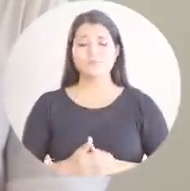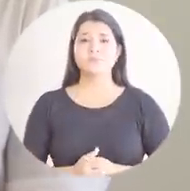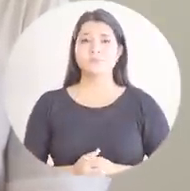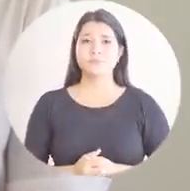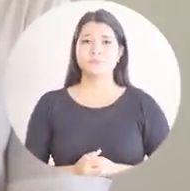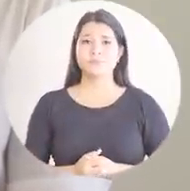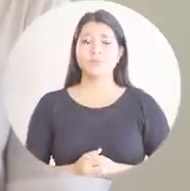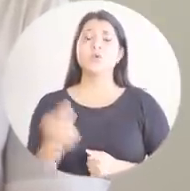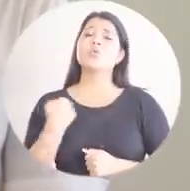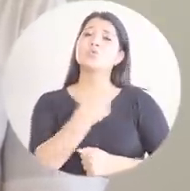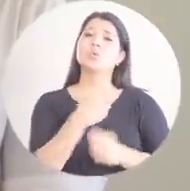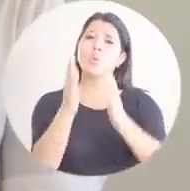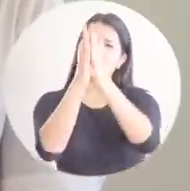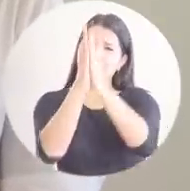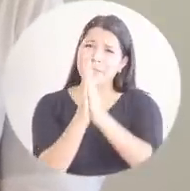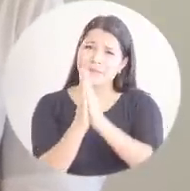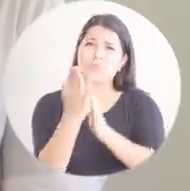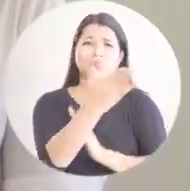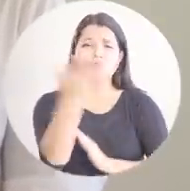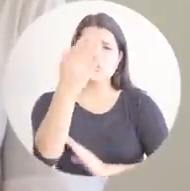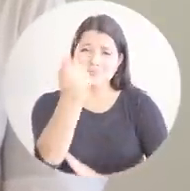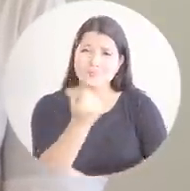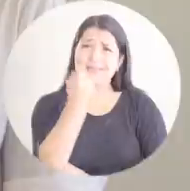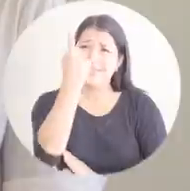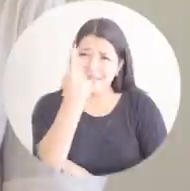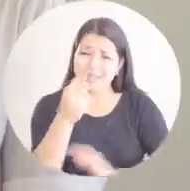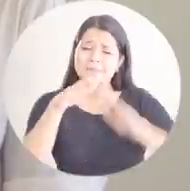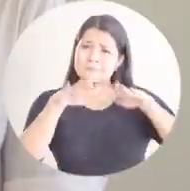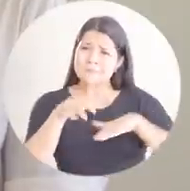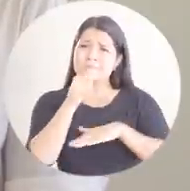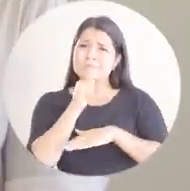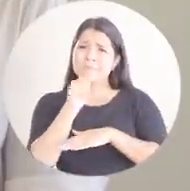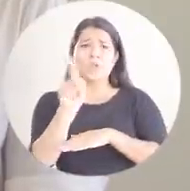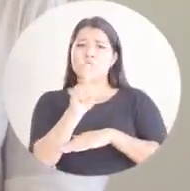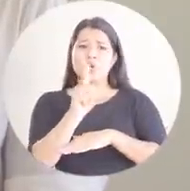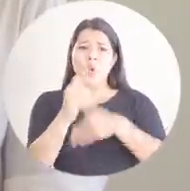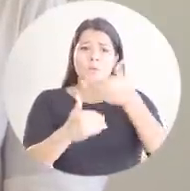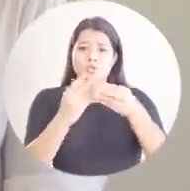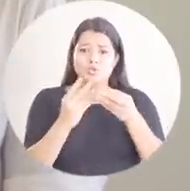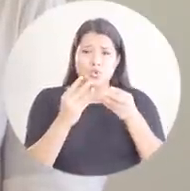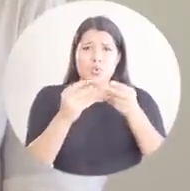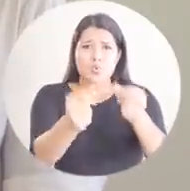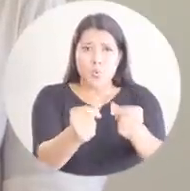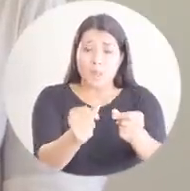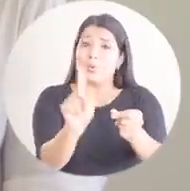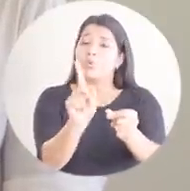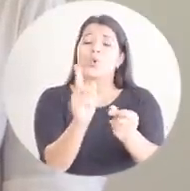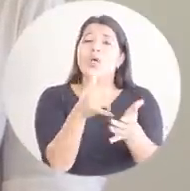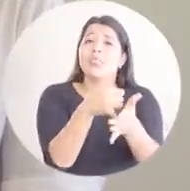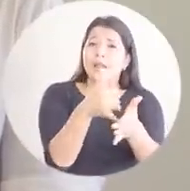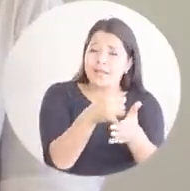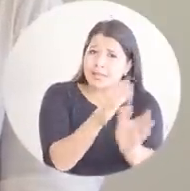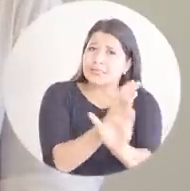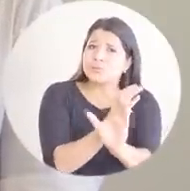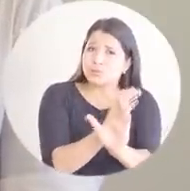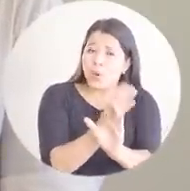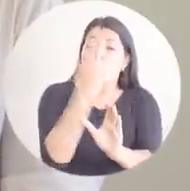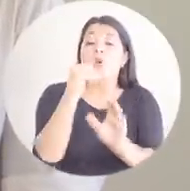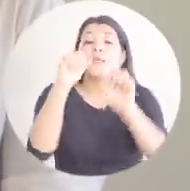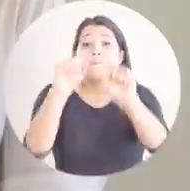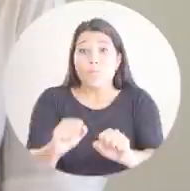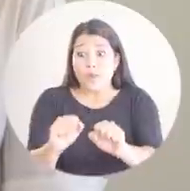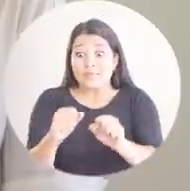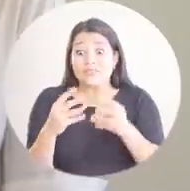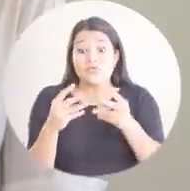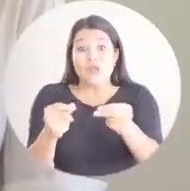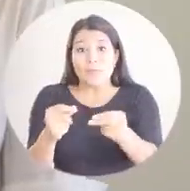su debida magnitud. Pedimos comprensión para no apresurar este delicado proceso que puede